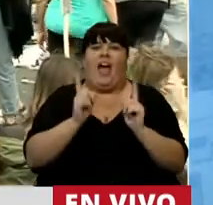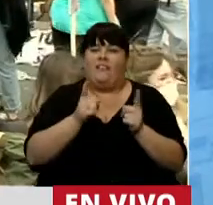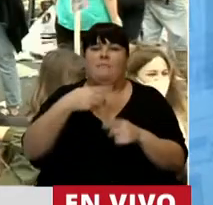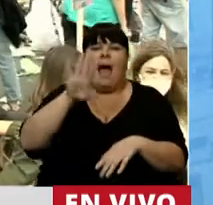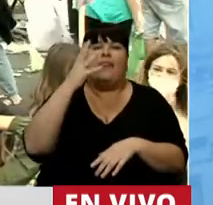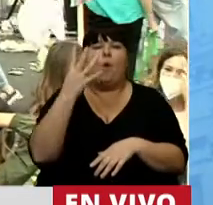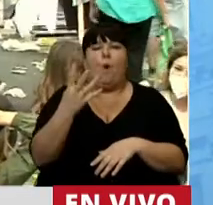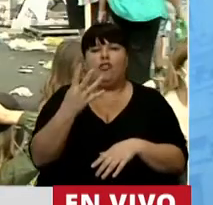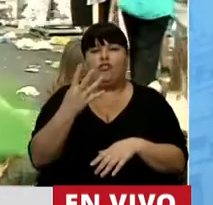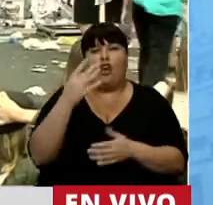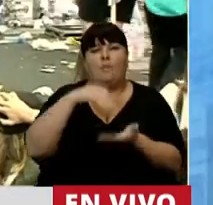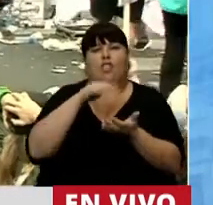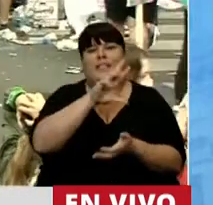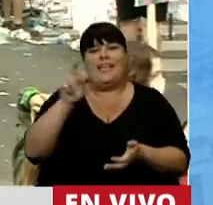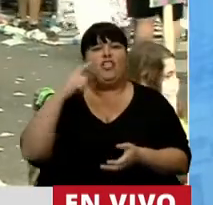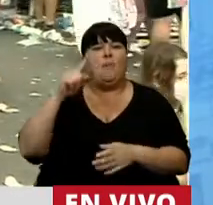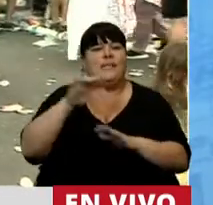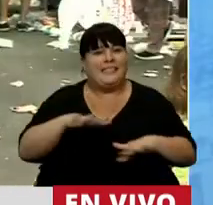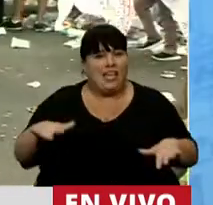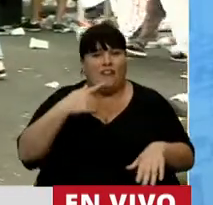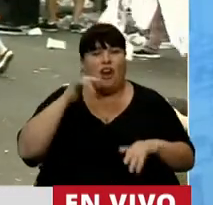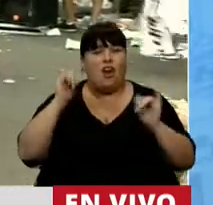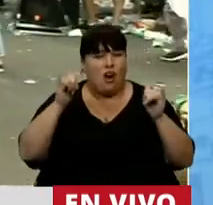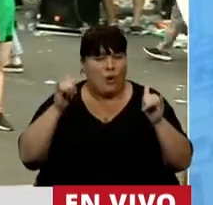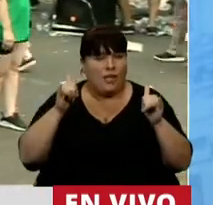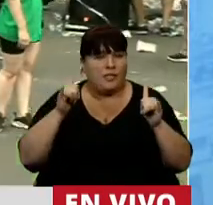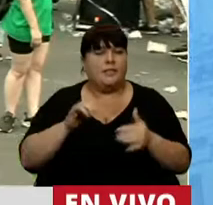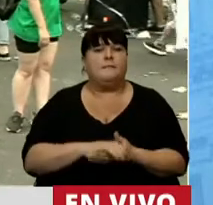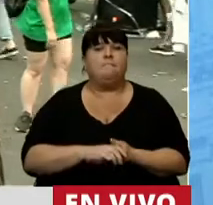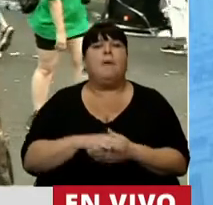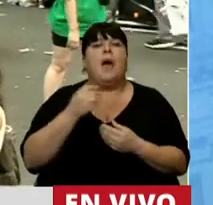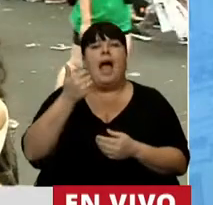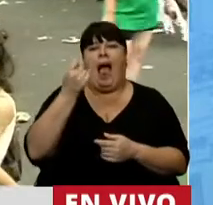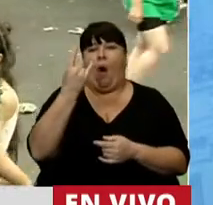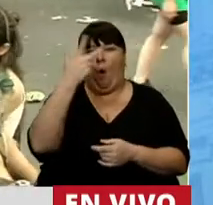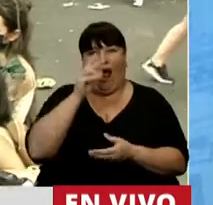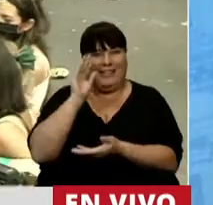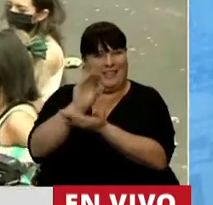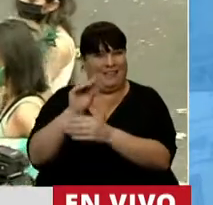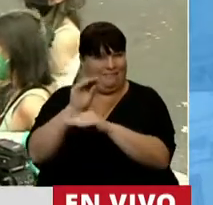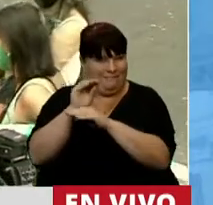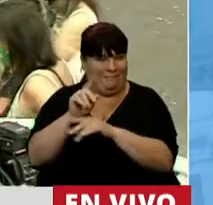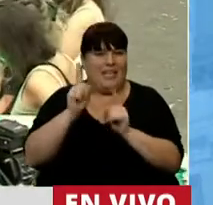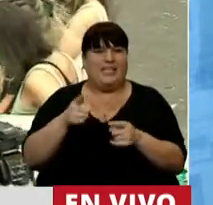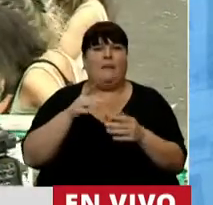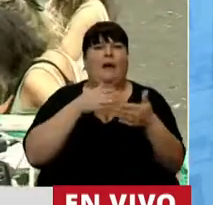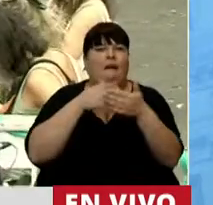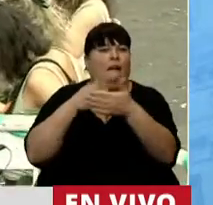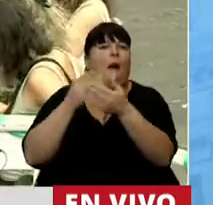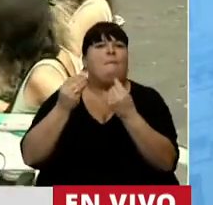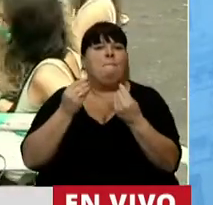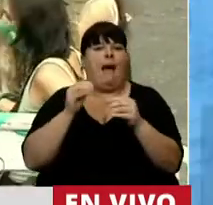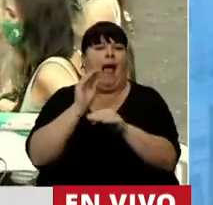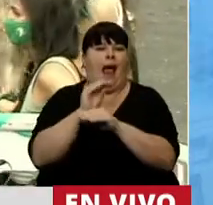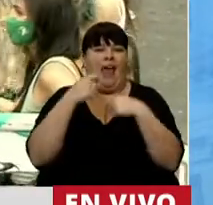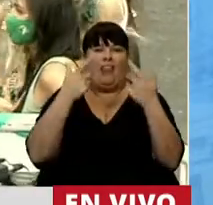de más de 4.300.000 niños, niñas y adolescentes en la UAH, se eliminaron barreras de acceso que permiten ampliar la